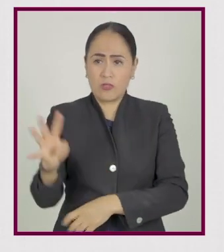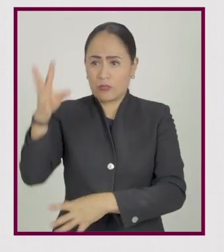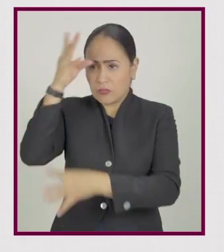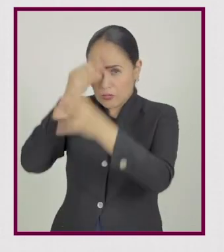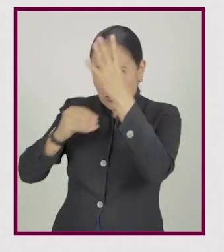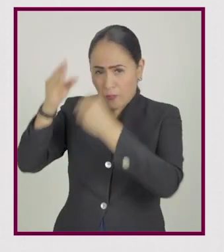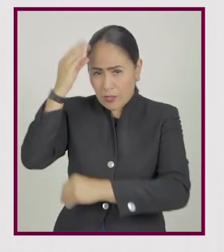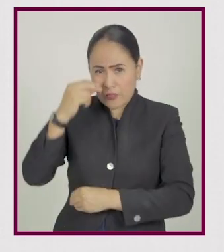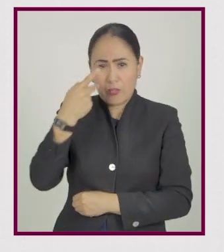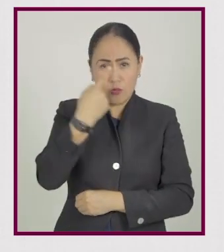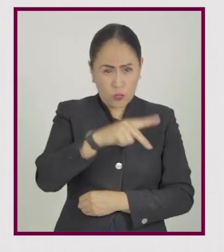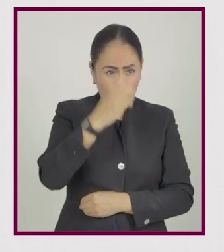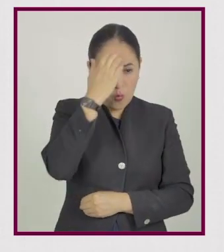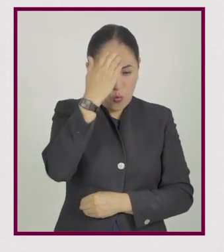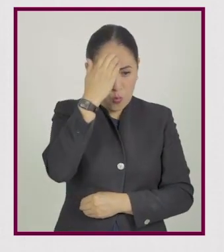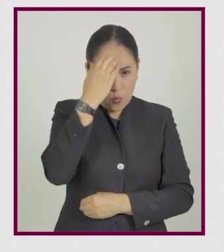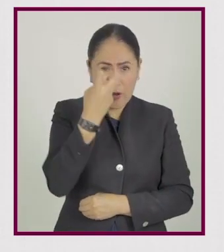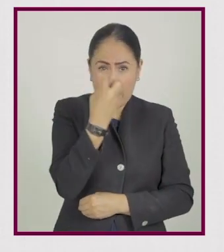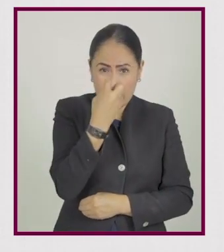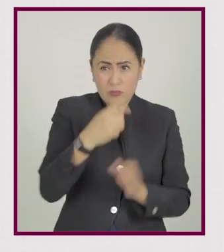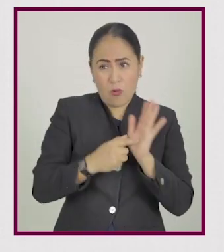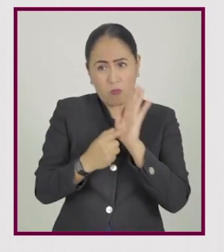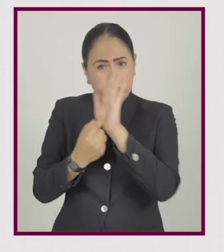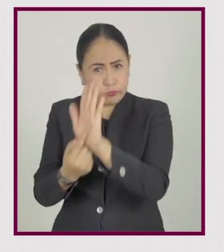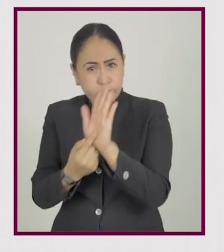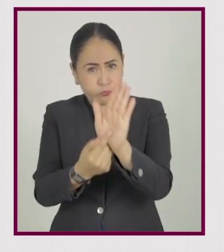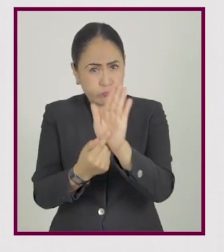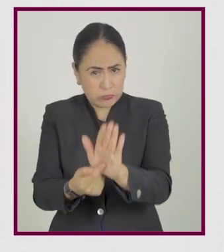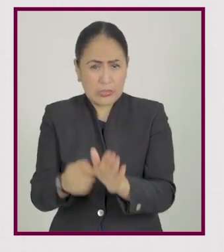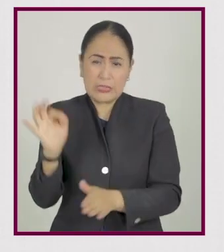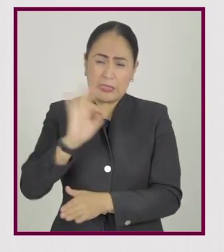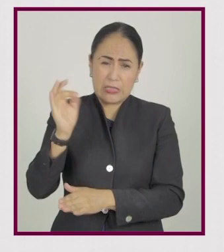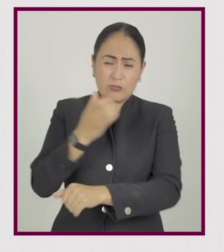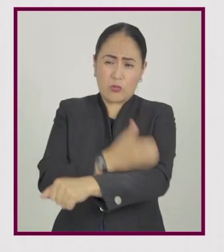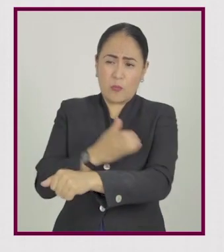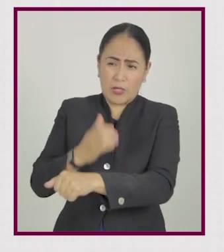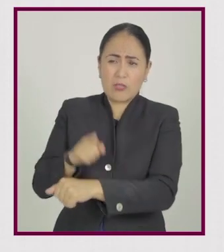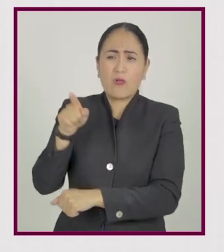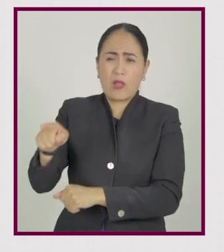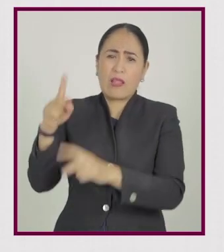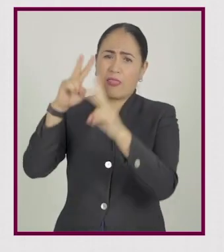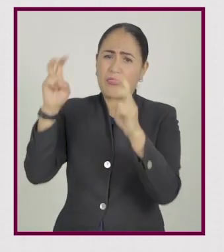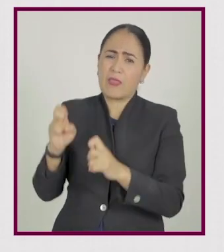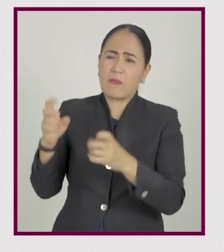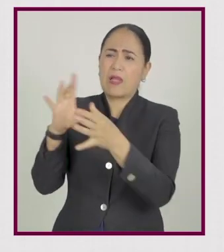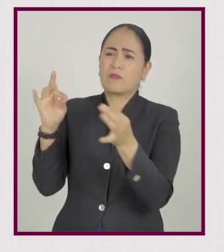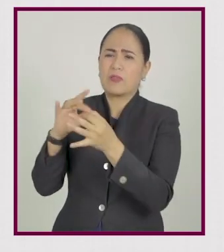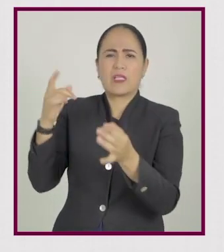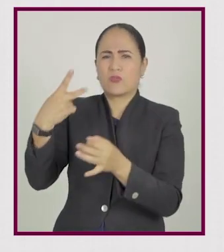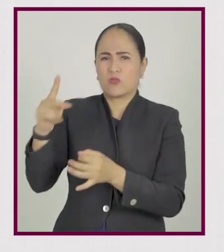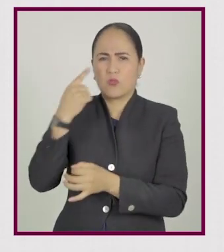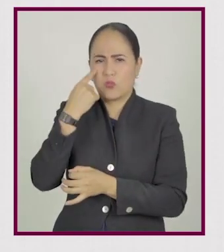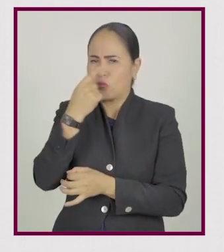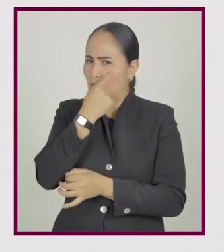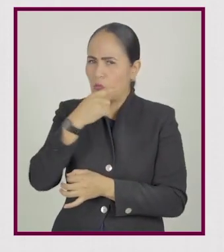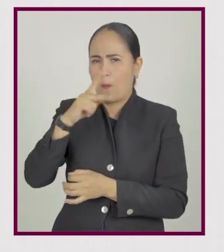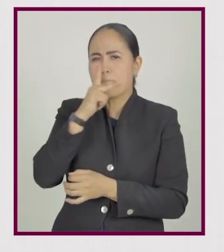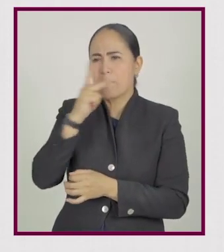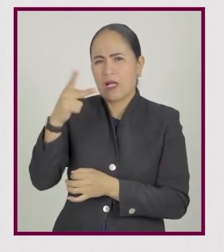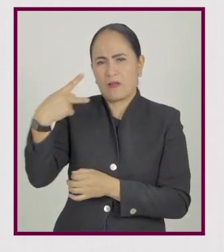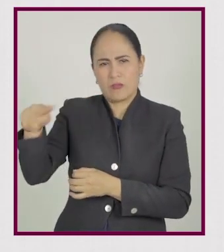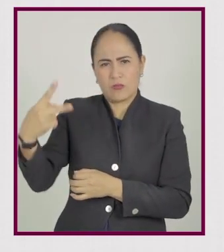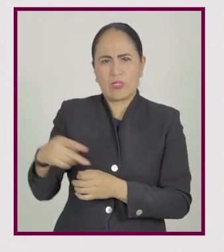compañeros y comparte tu propio conocimiento. Puedes pedirle a algún compañero que te explique un tema con sus palabras.